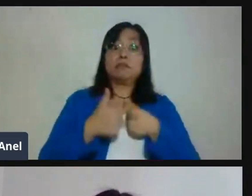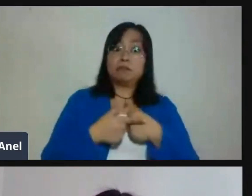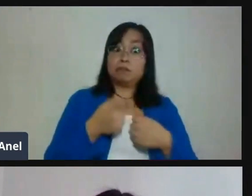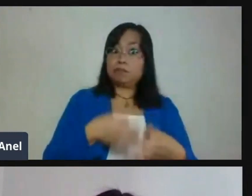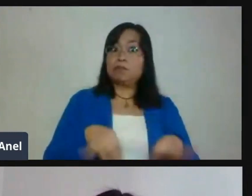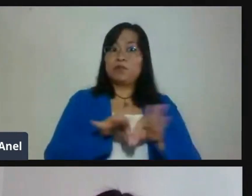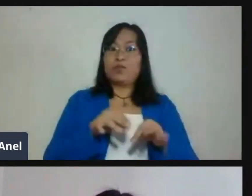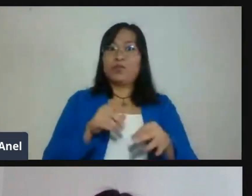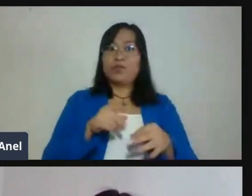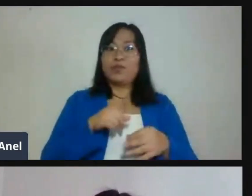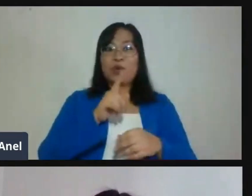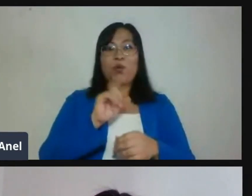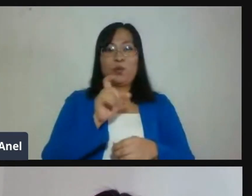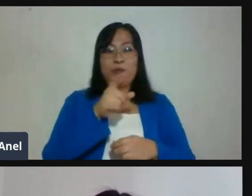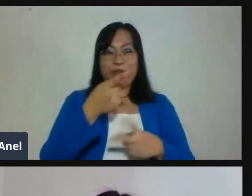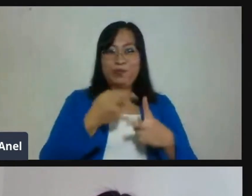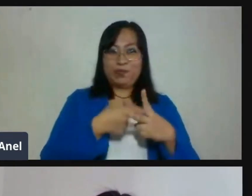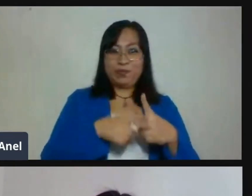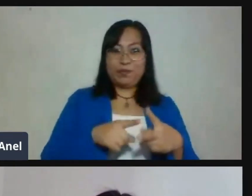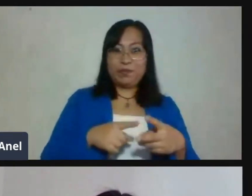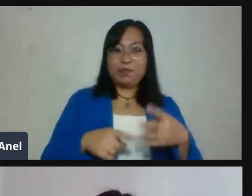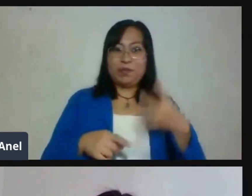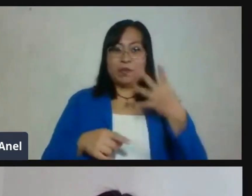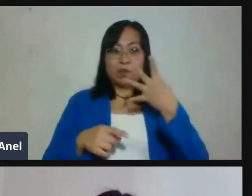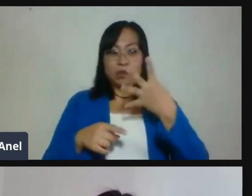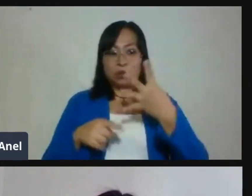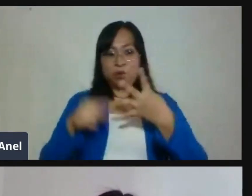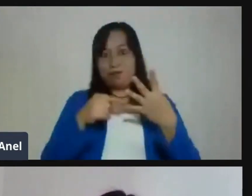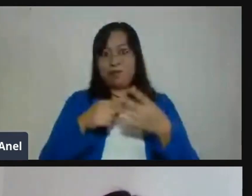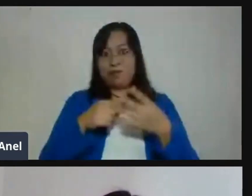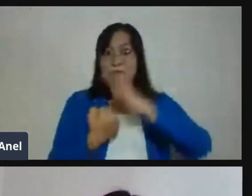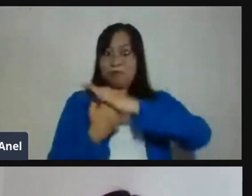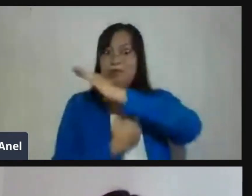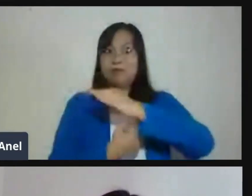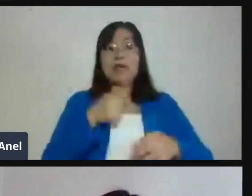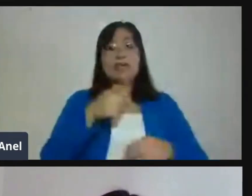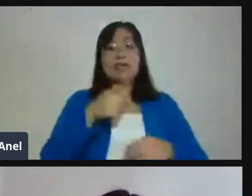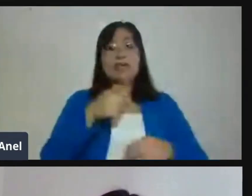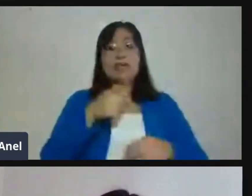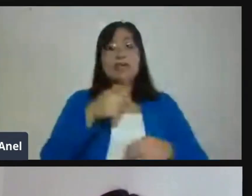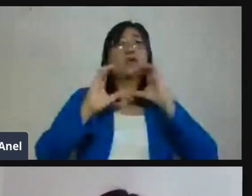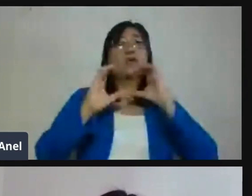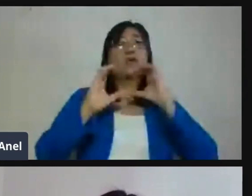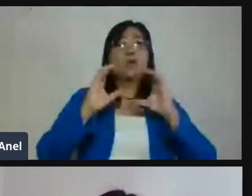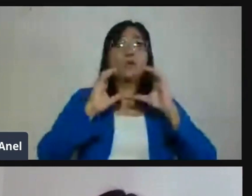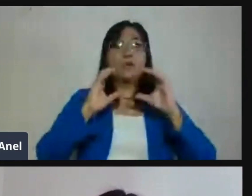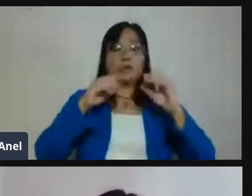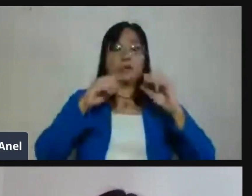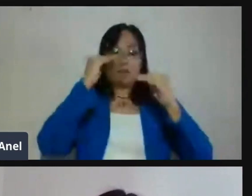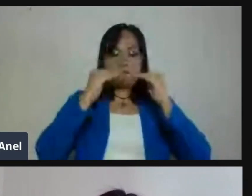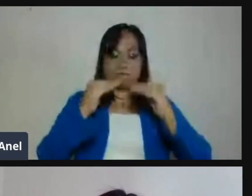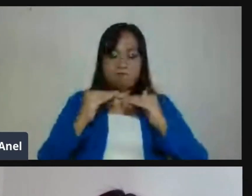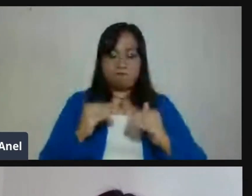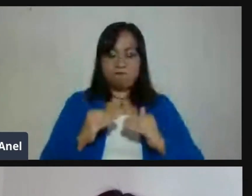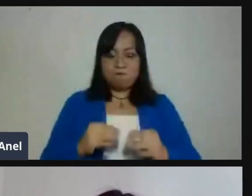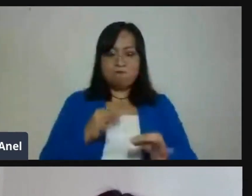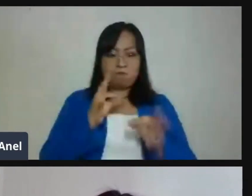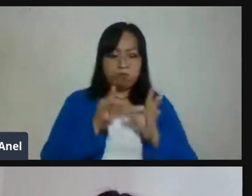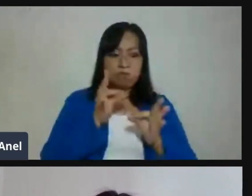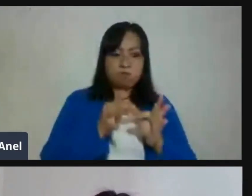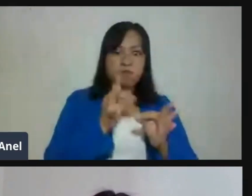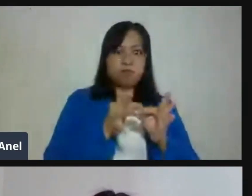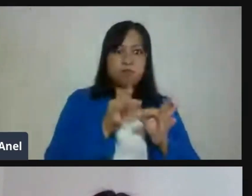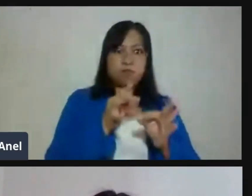algún comunicado. Si no lo han hecho aún, y apóyense de sus coordinadores, de sus directivos, para redactar un